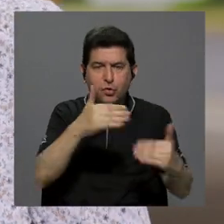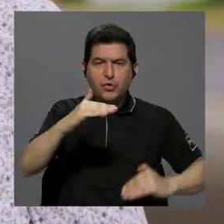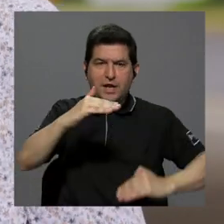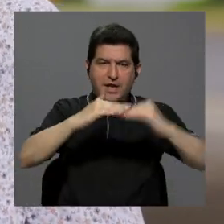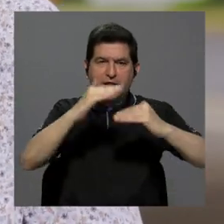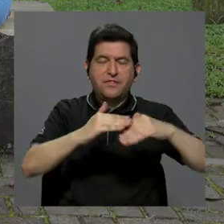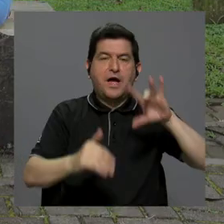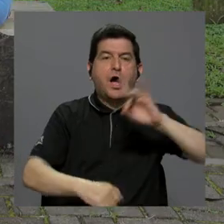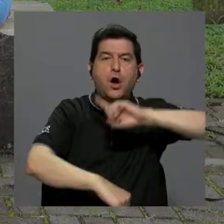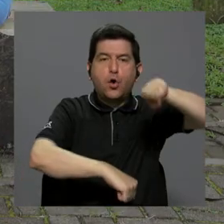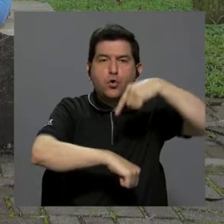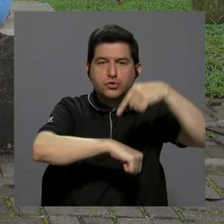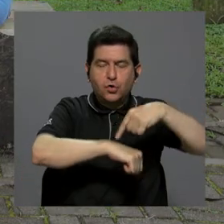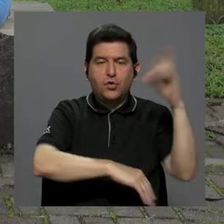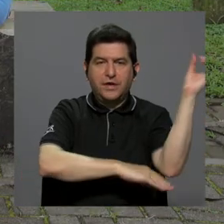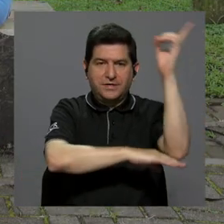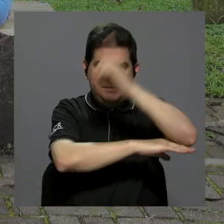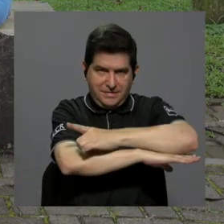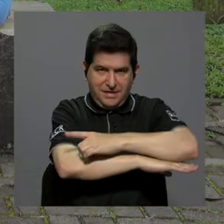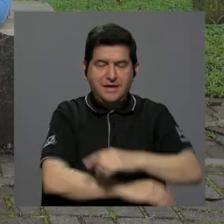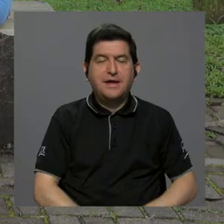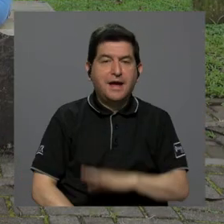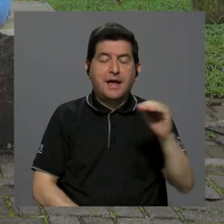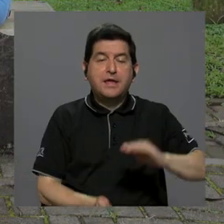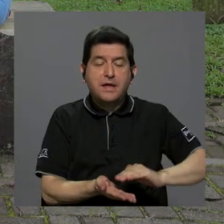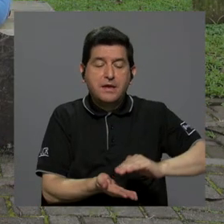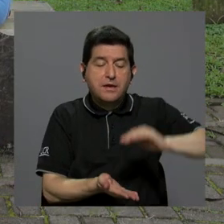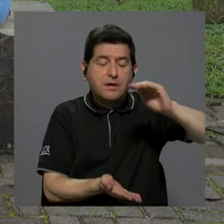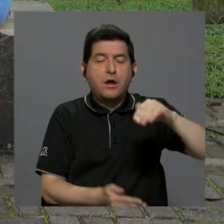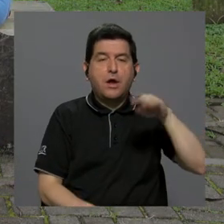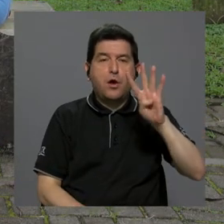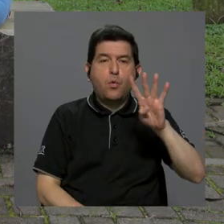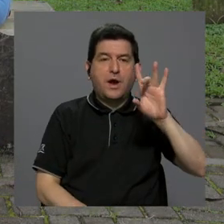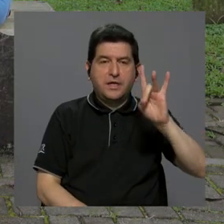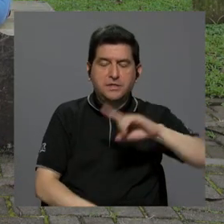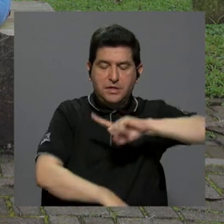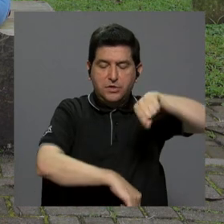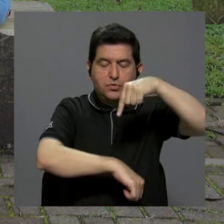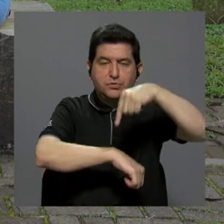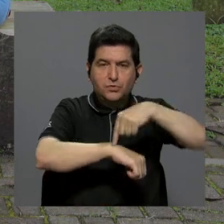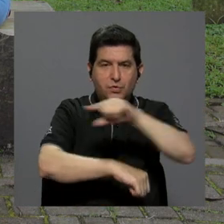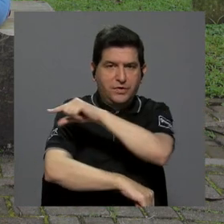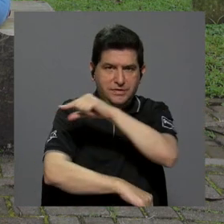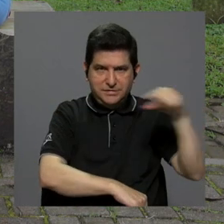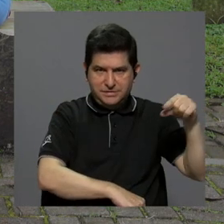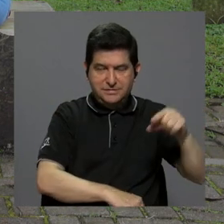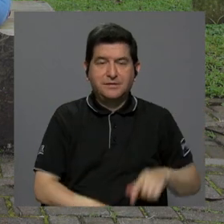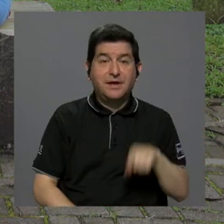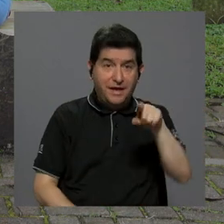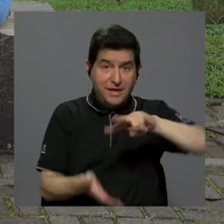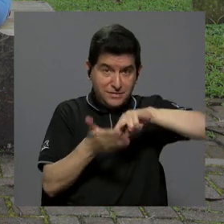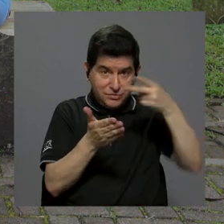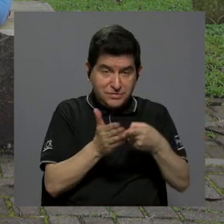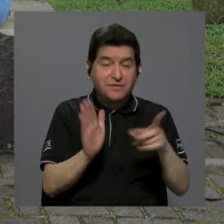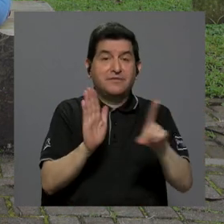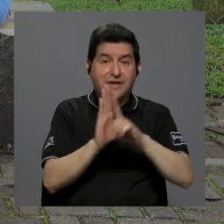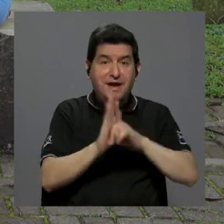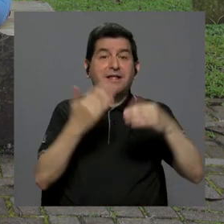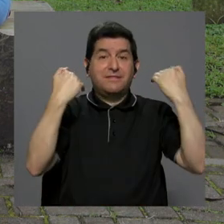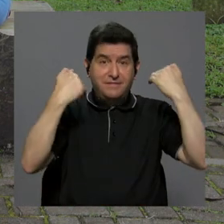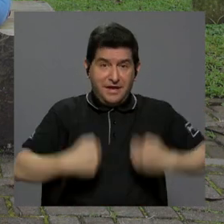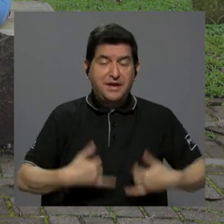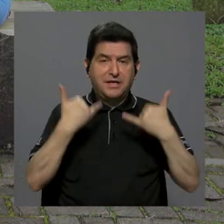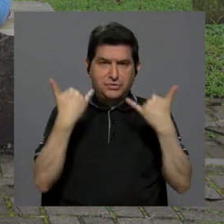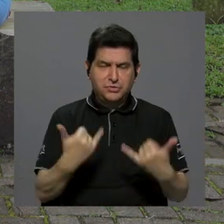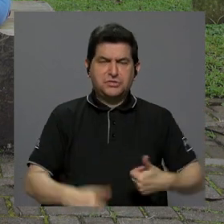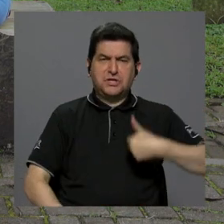jornada máxima de ocho horas diarias y acumulativa de 48 horas semanales. Eso se trata de un